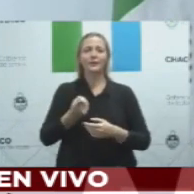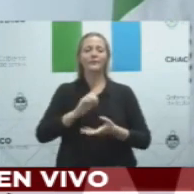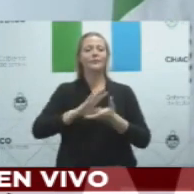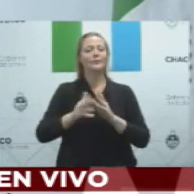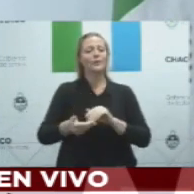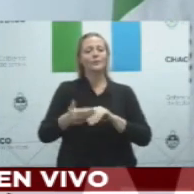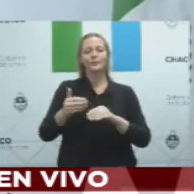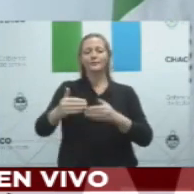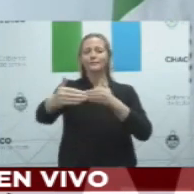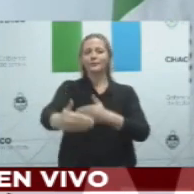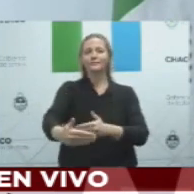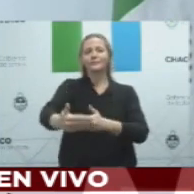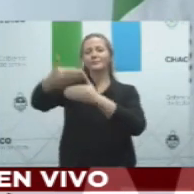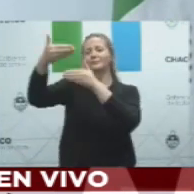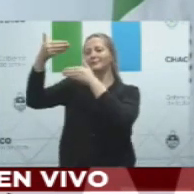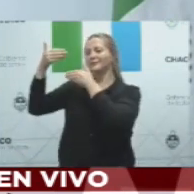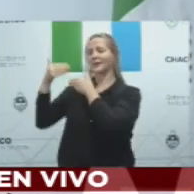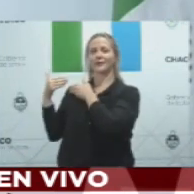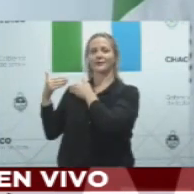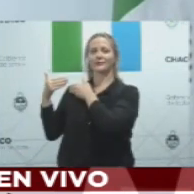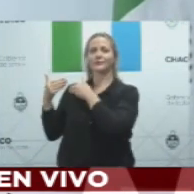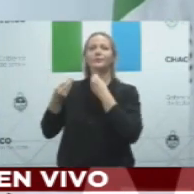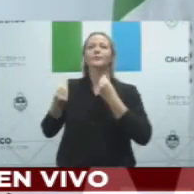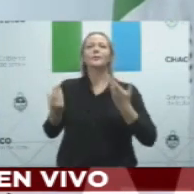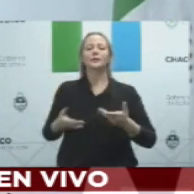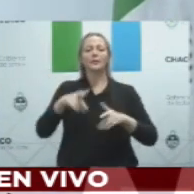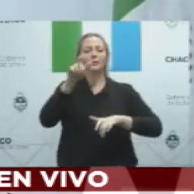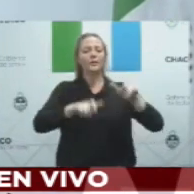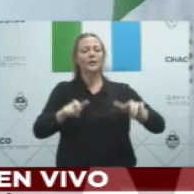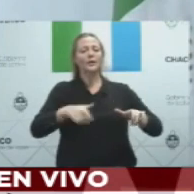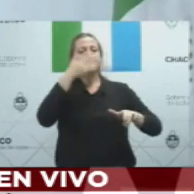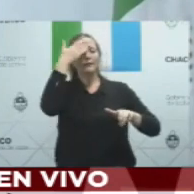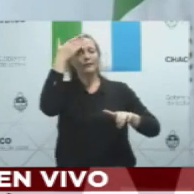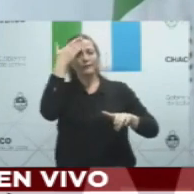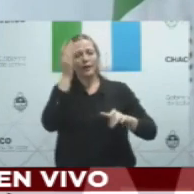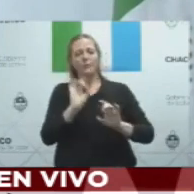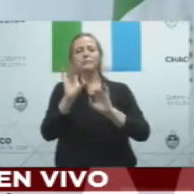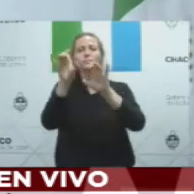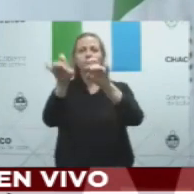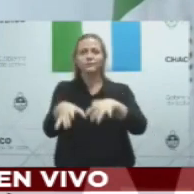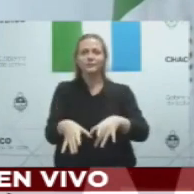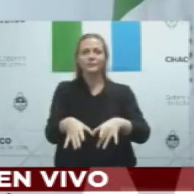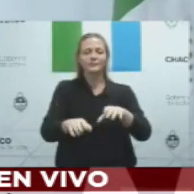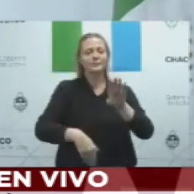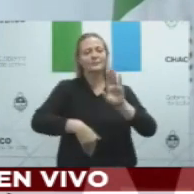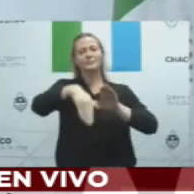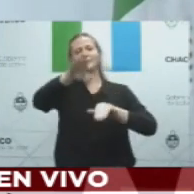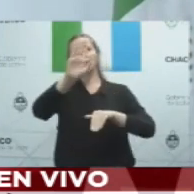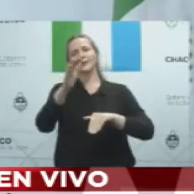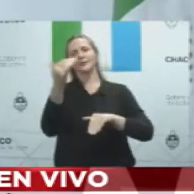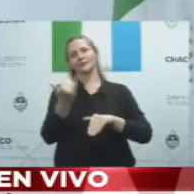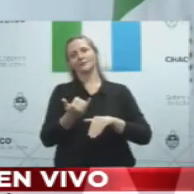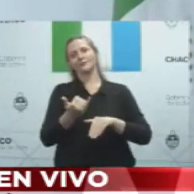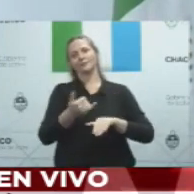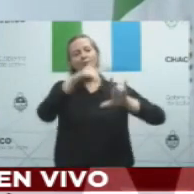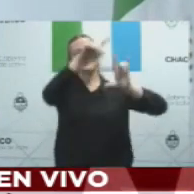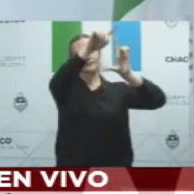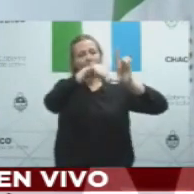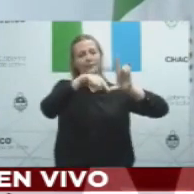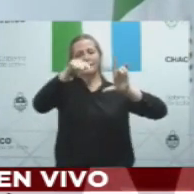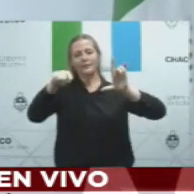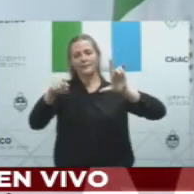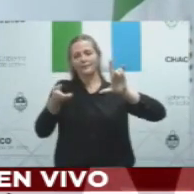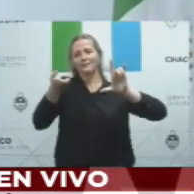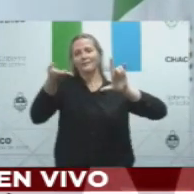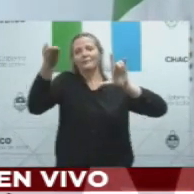contagio, tenemos un índice R0 por encima de 1, lo cual amerita la necesidad de explicar los alcances de la